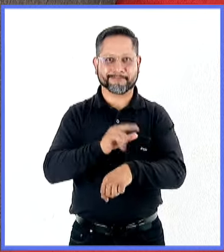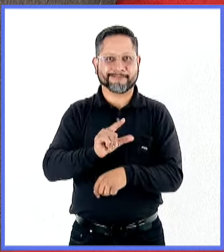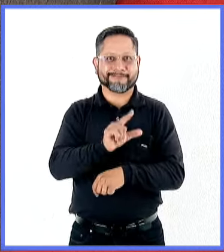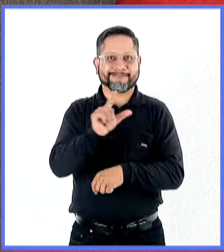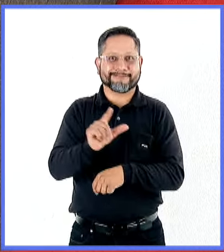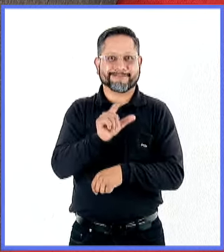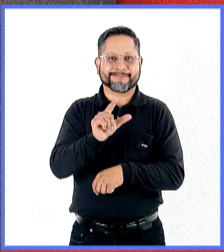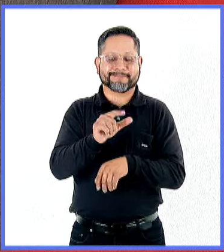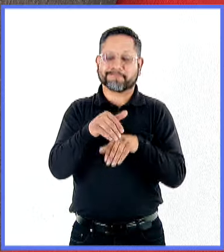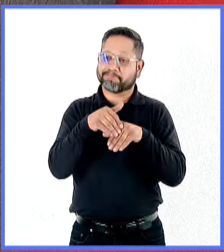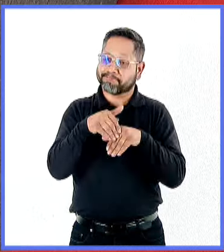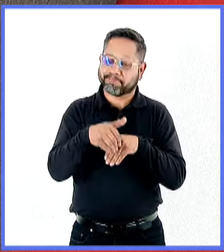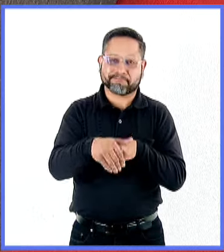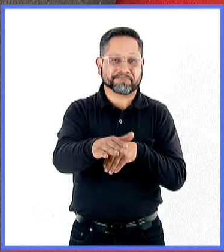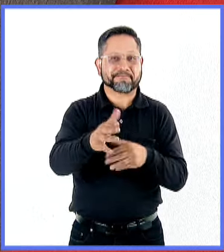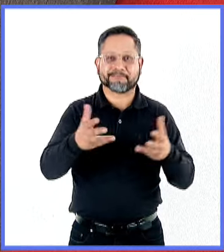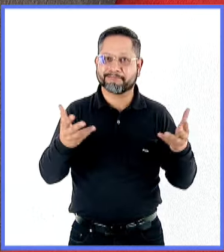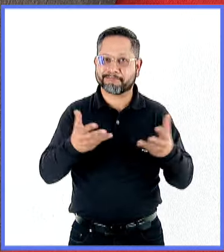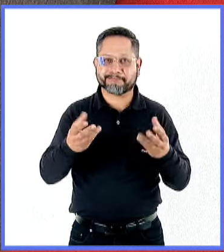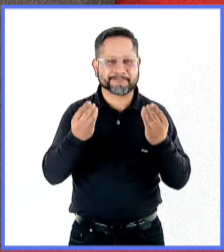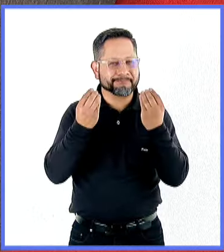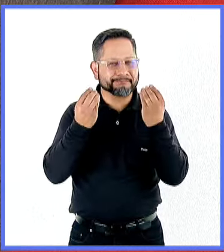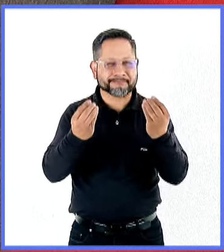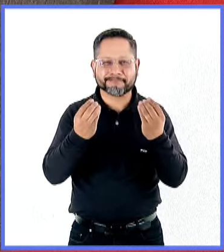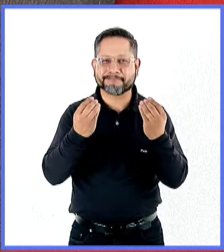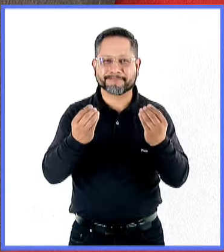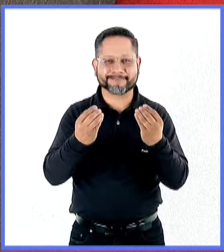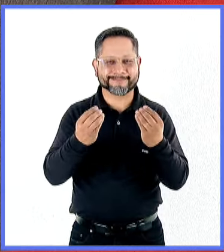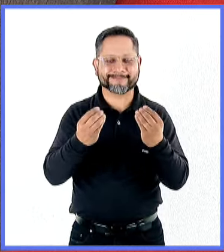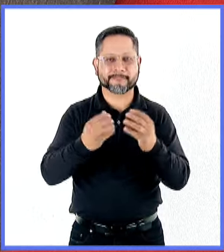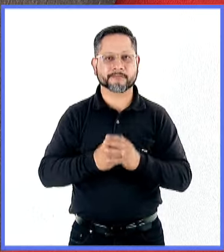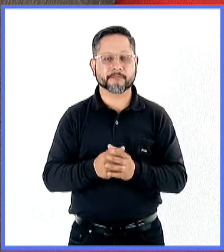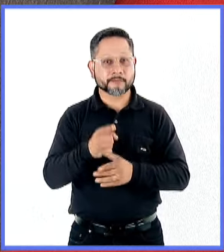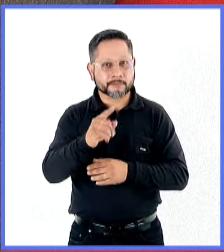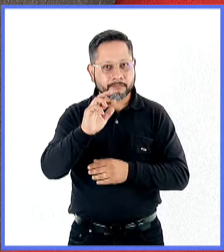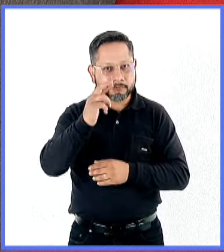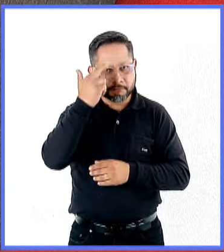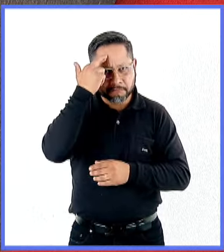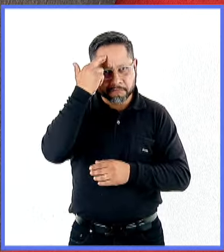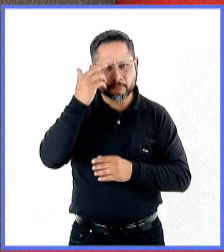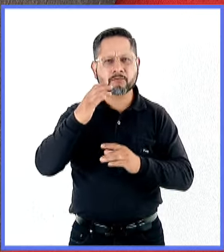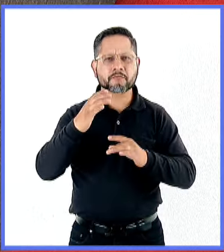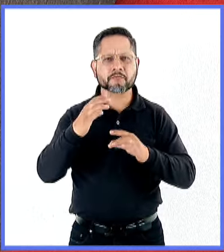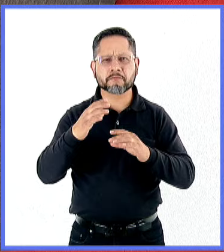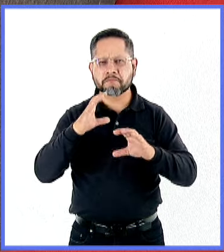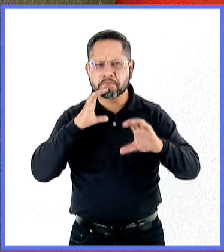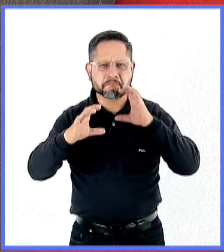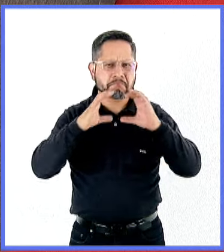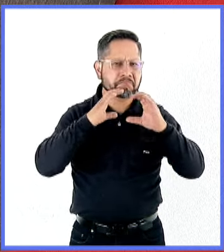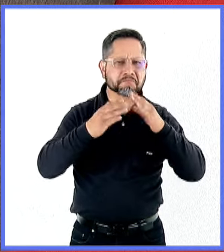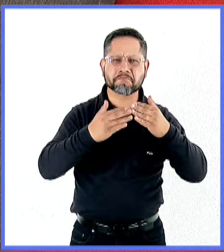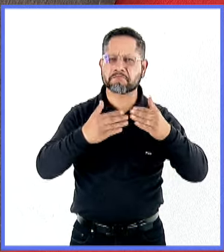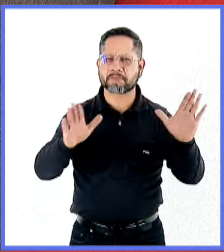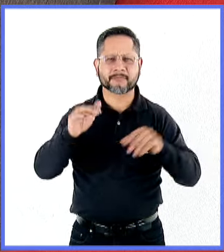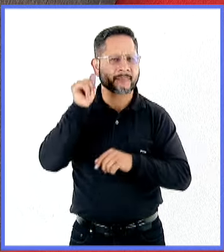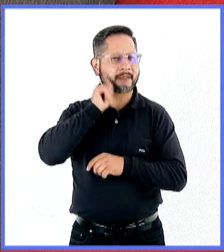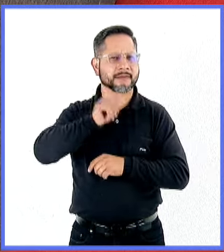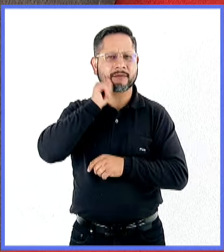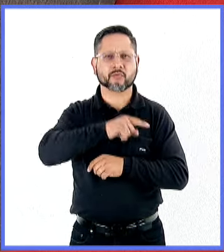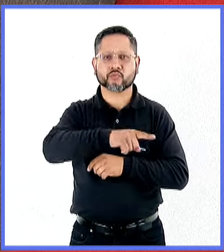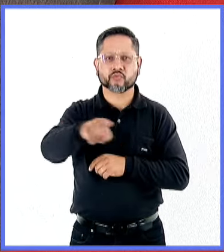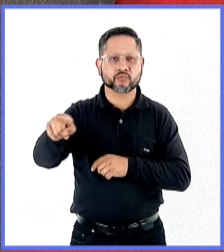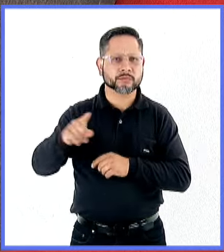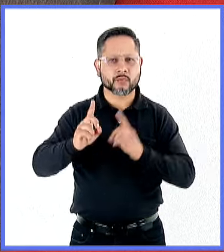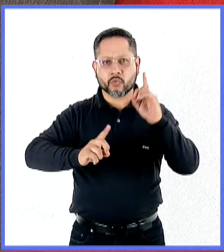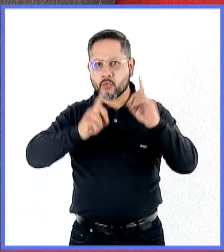lunes. Tenemos mucho que hacer y que conocer durante la siguiente semana. Y recuerden que nuestras vías de comunicación están abiertas en todo momento para que